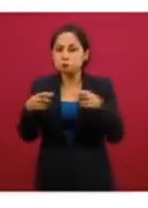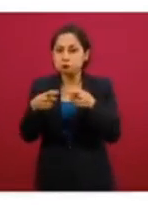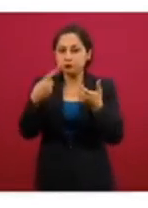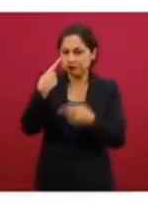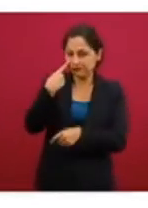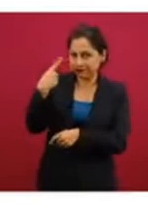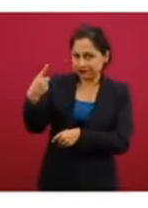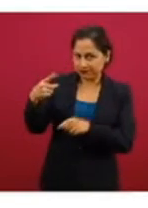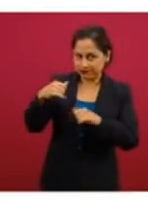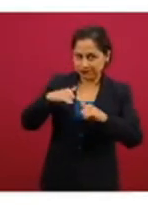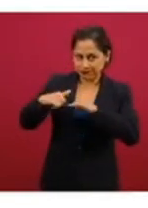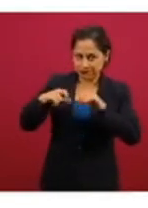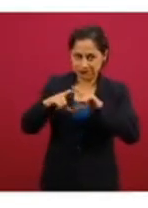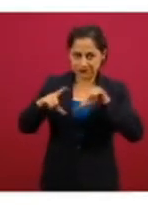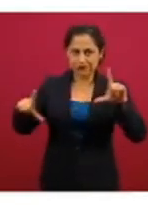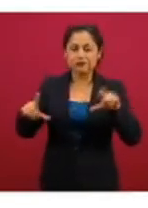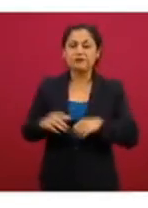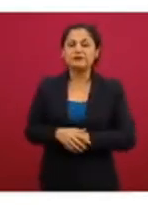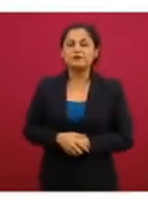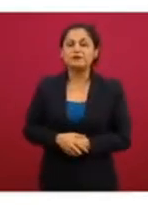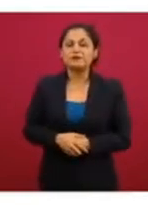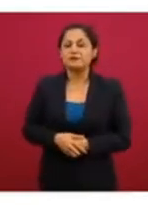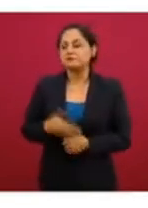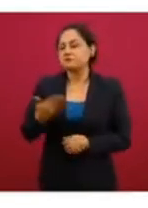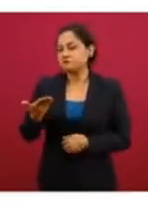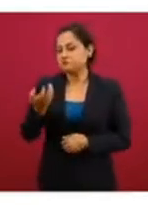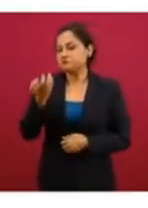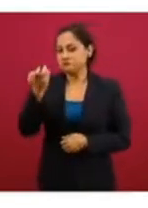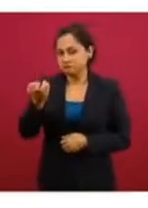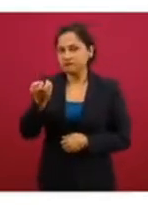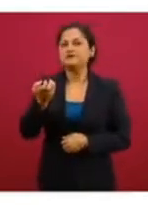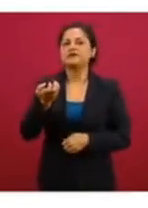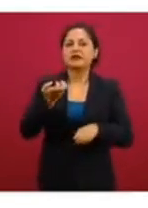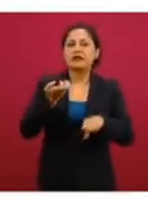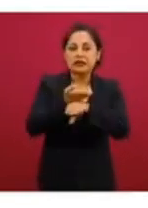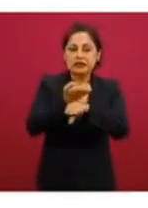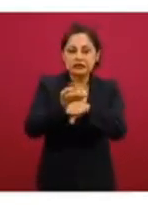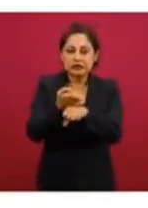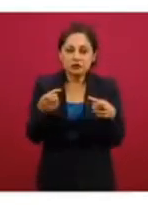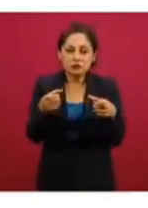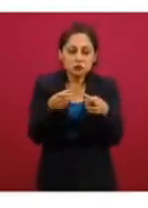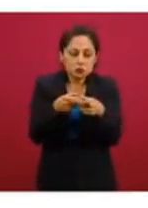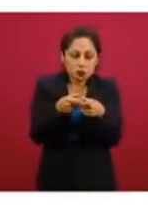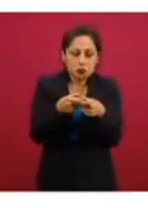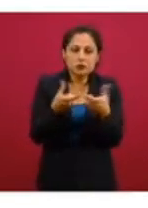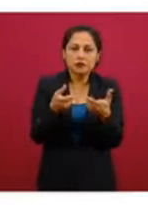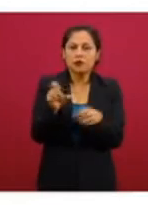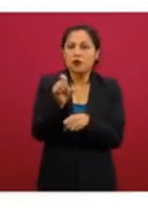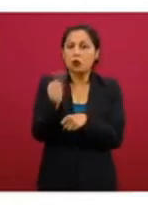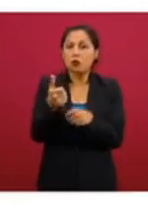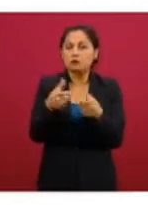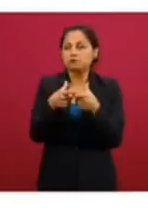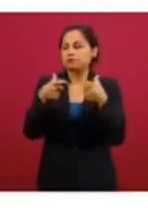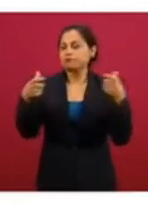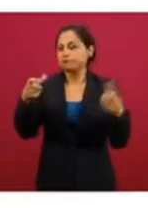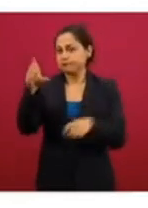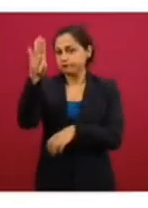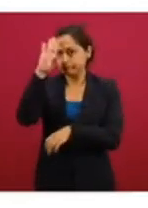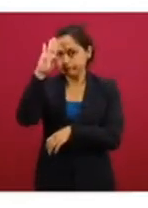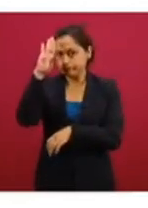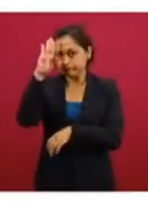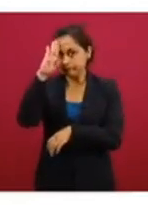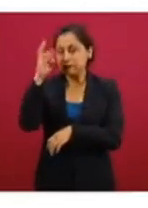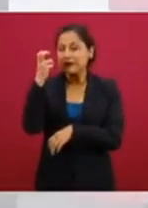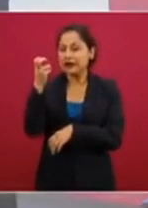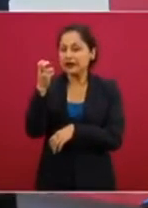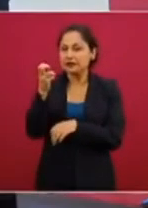brotes activos, tenemos propagación en el territorio con más de mil casos y estas son características importantes de la